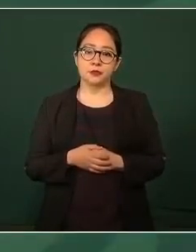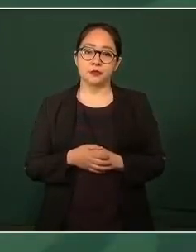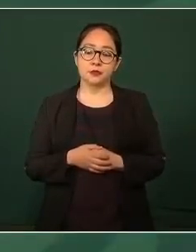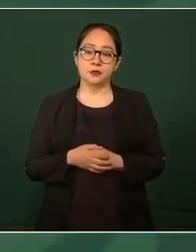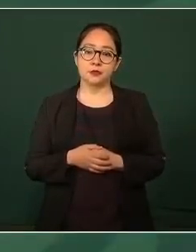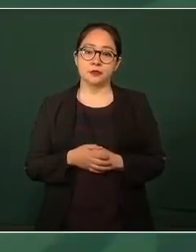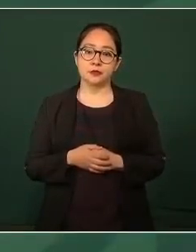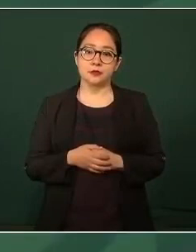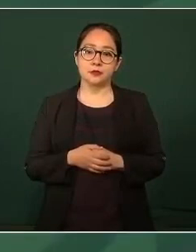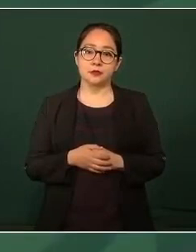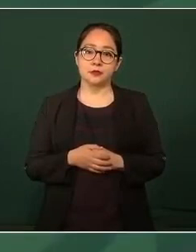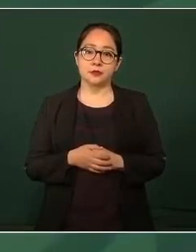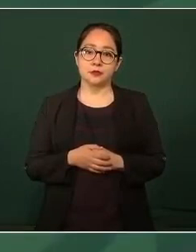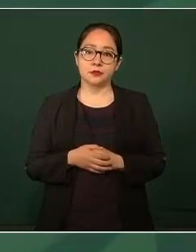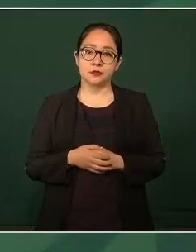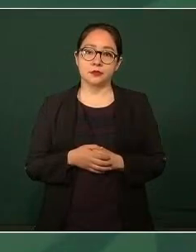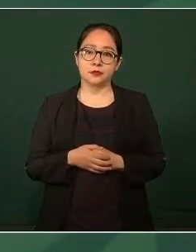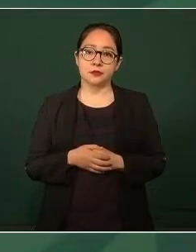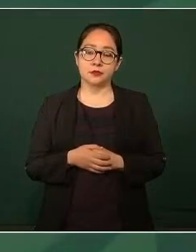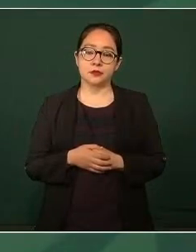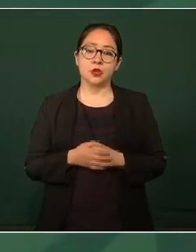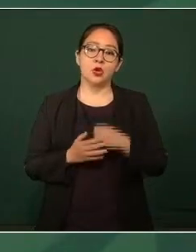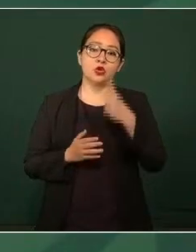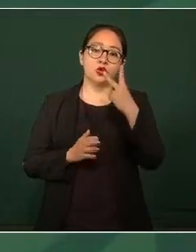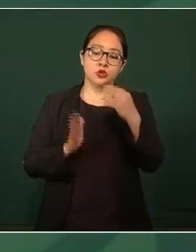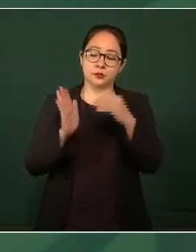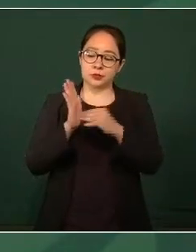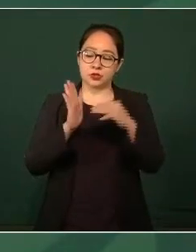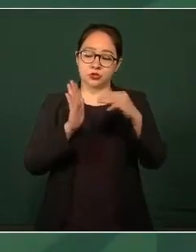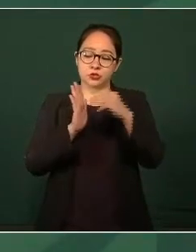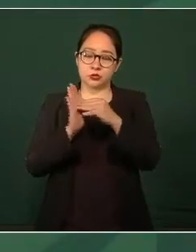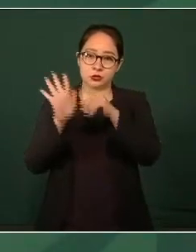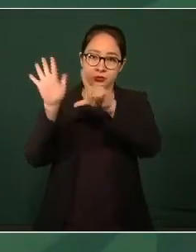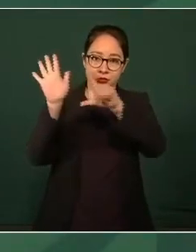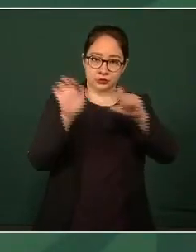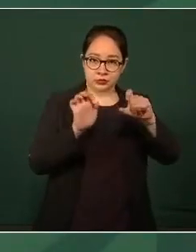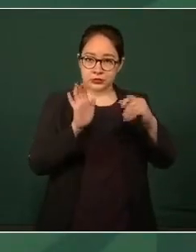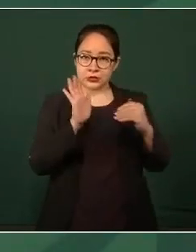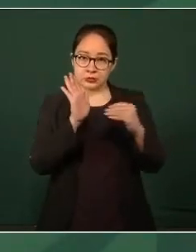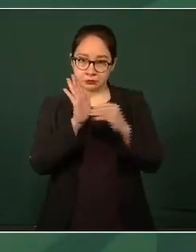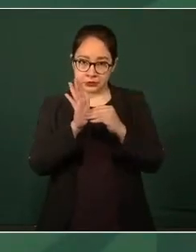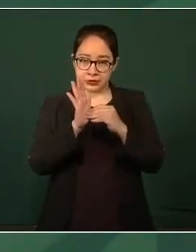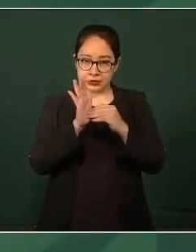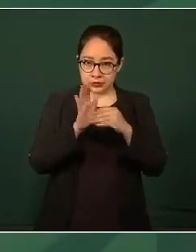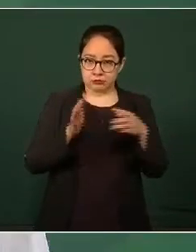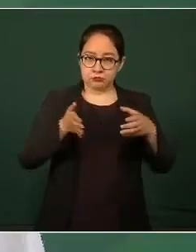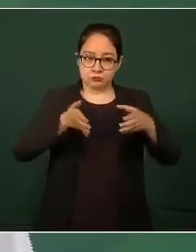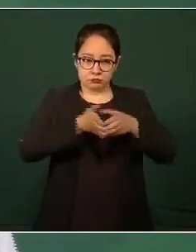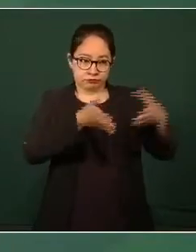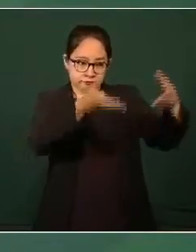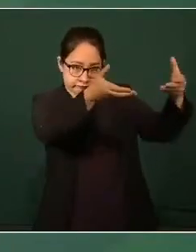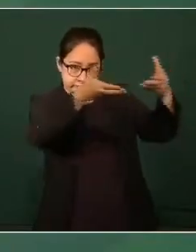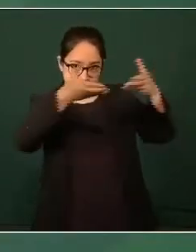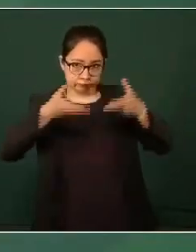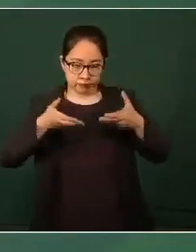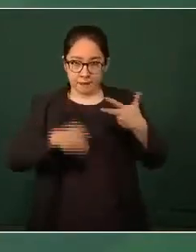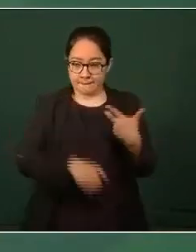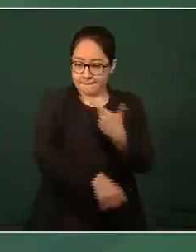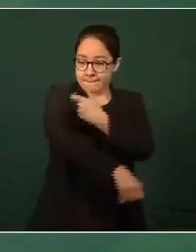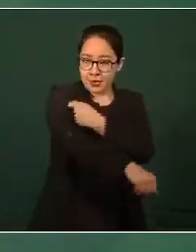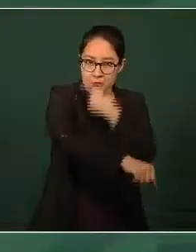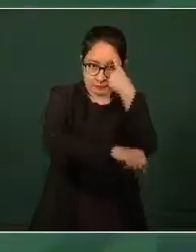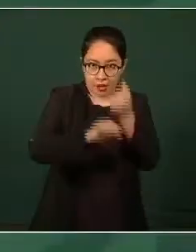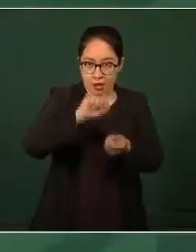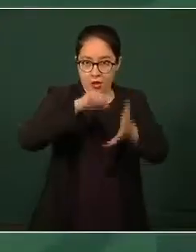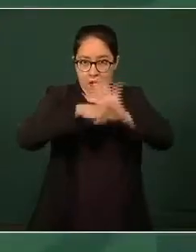2.700.000 dosis de vacuna AstraZeneca. Le